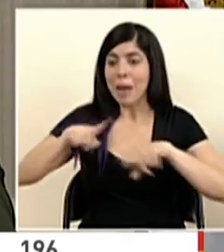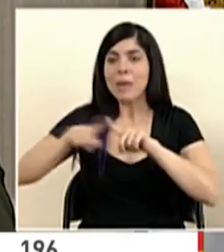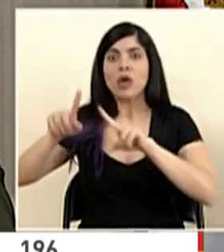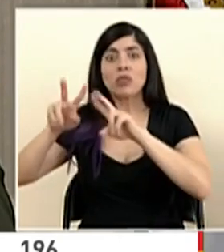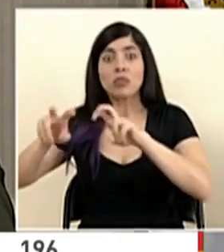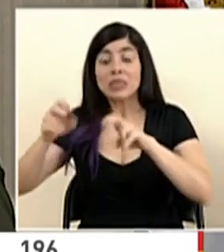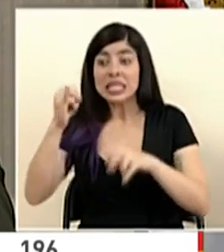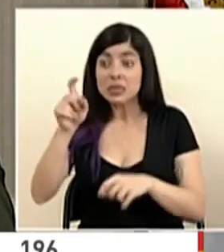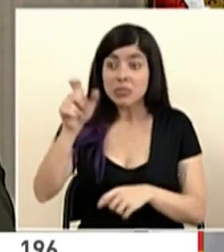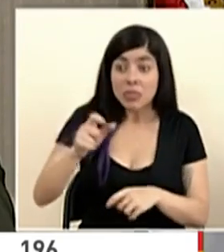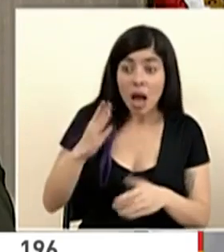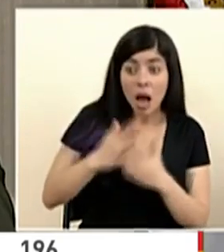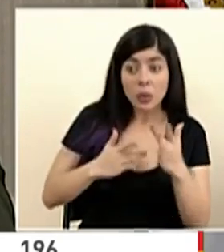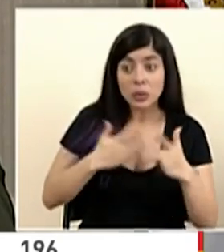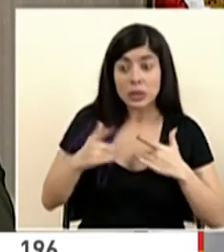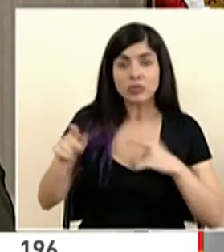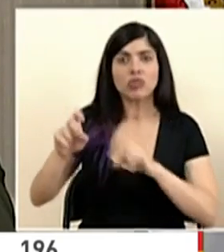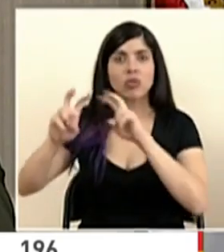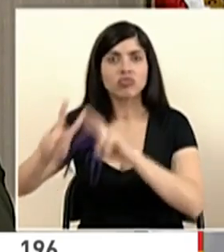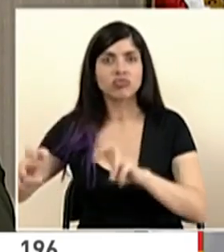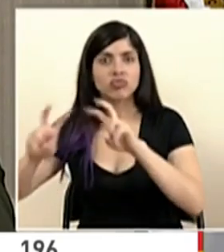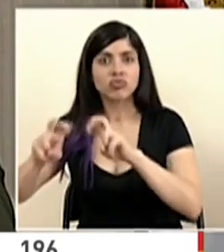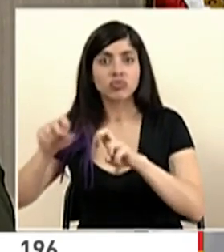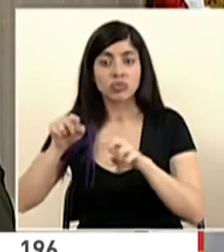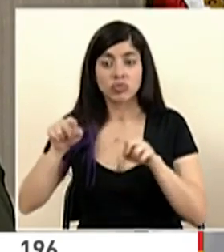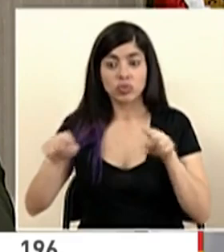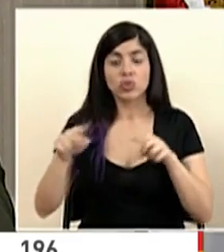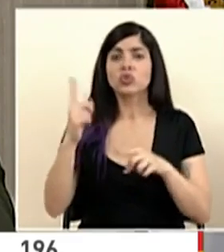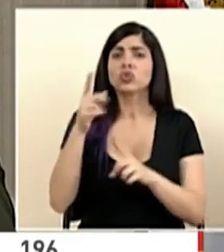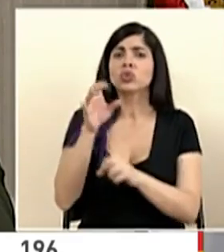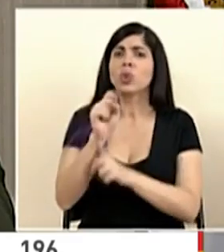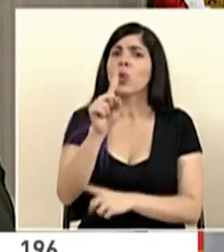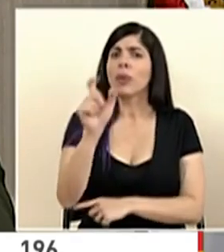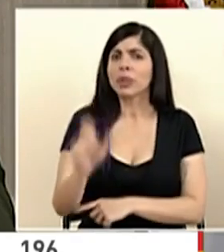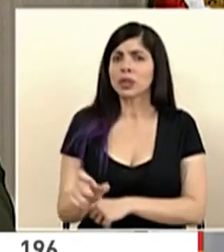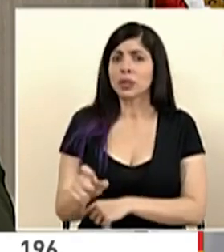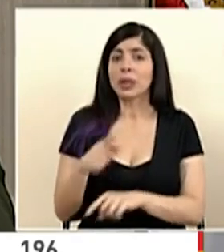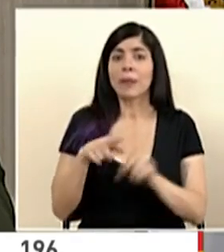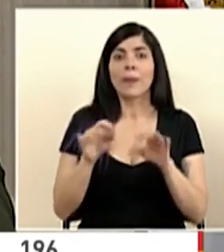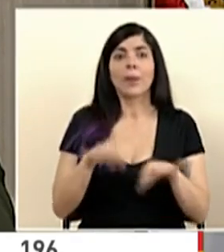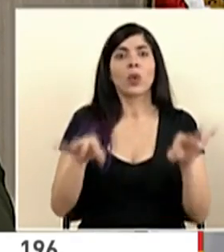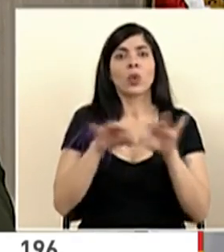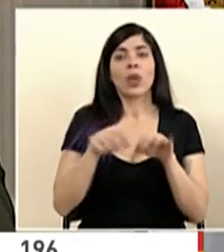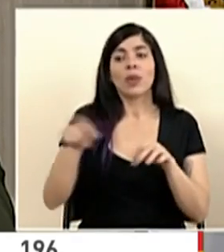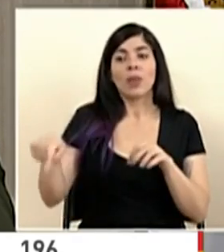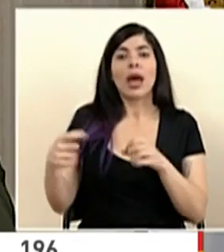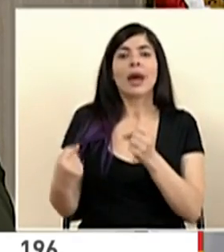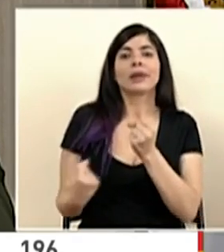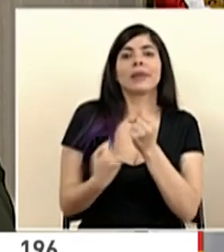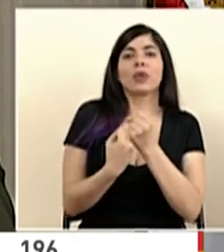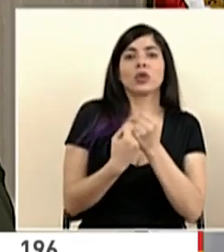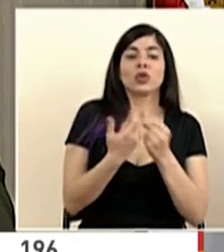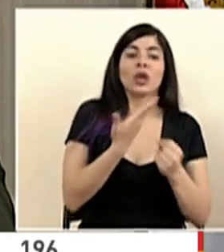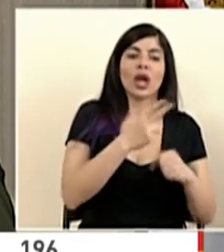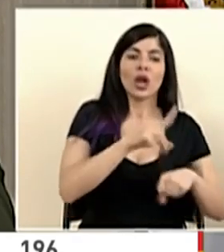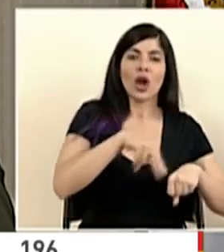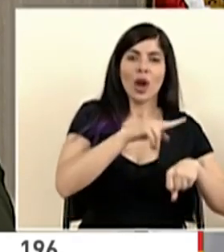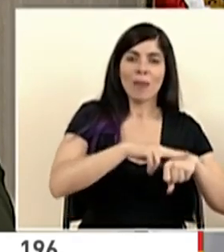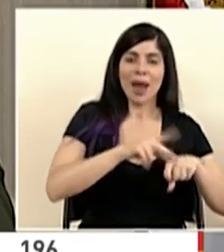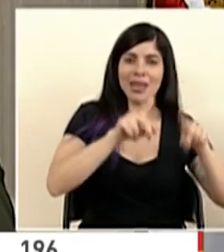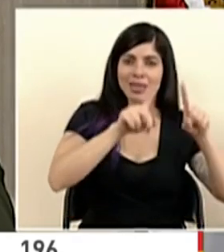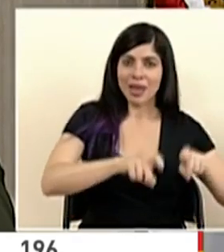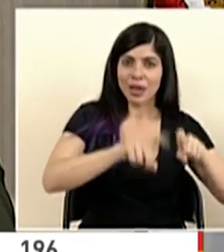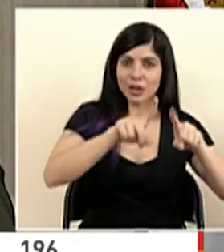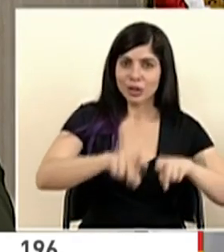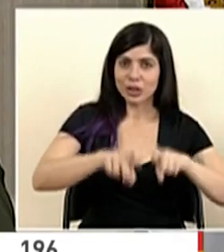algún síntoma respiratorio y de esas solamente hemos captado un caso. Pero es importante porque eso es complementario a la vigilancia normal o al